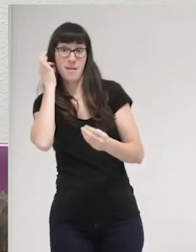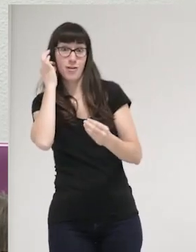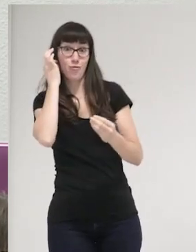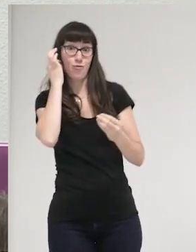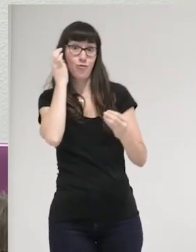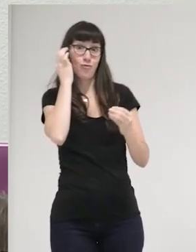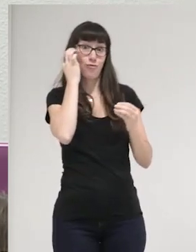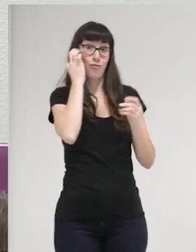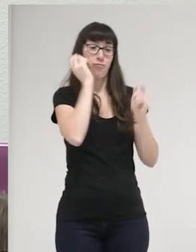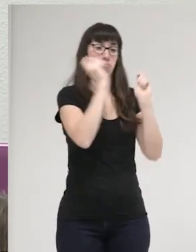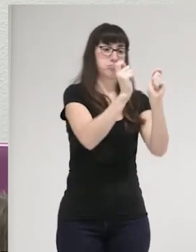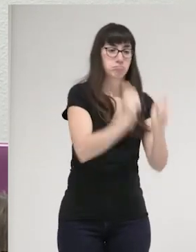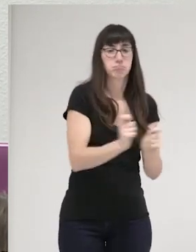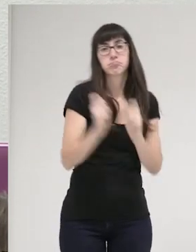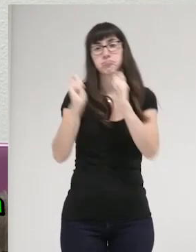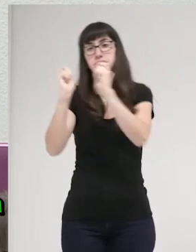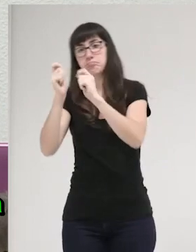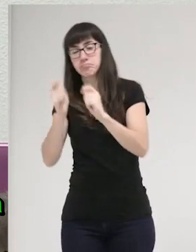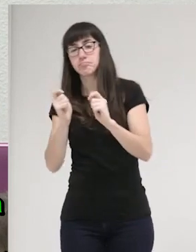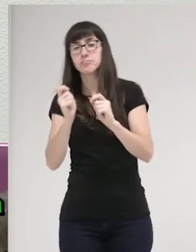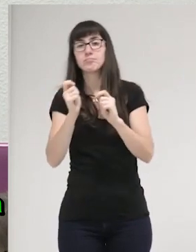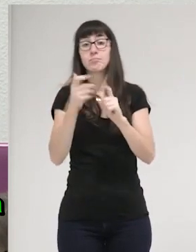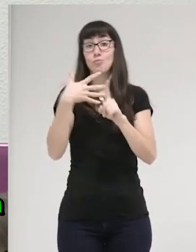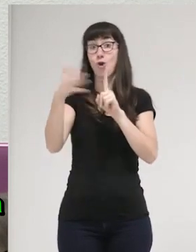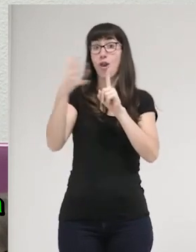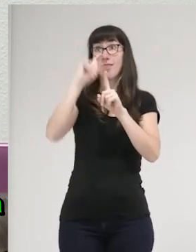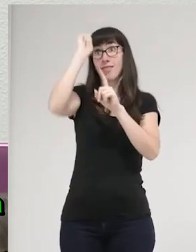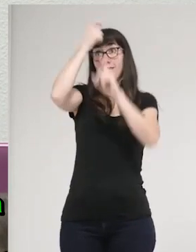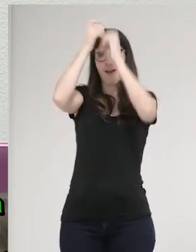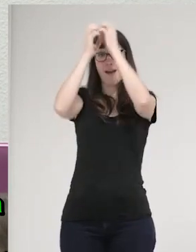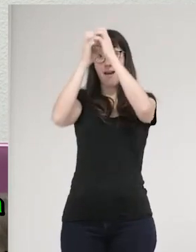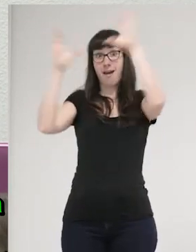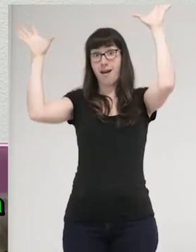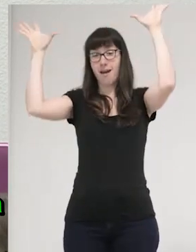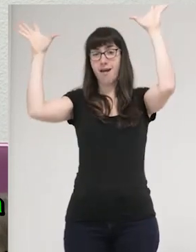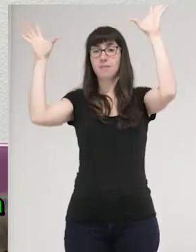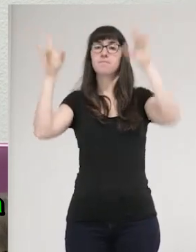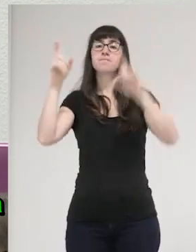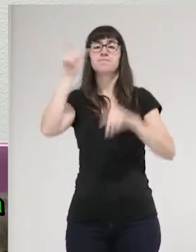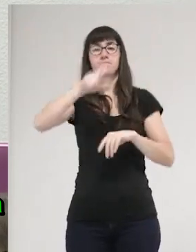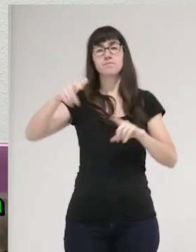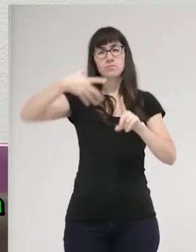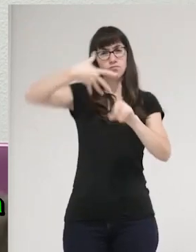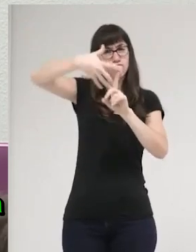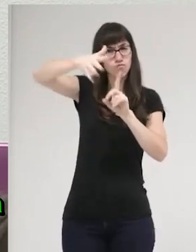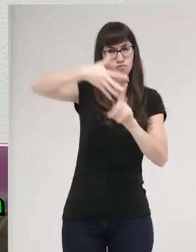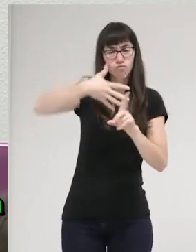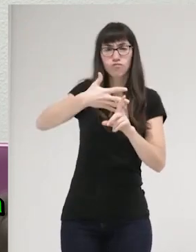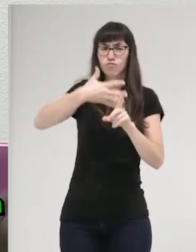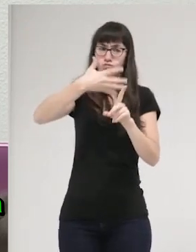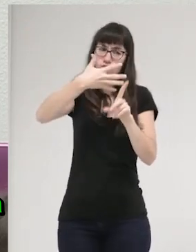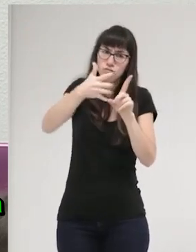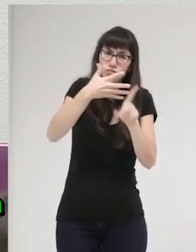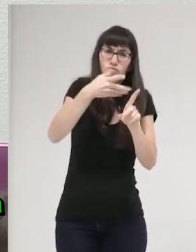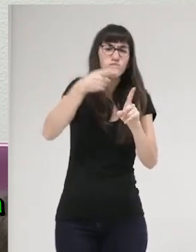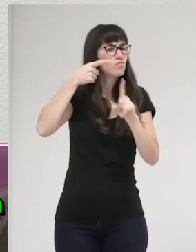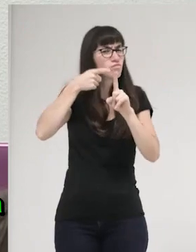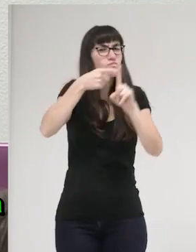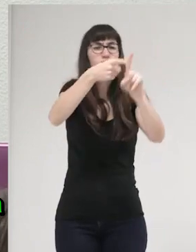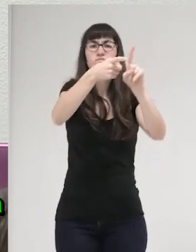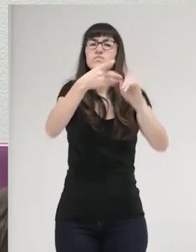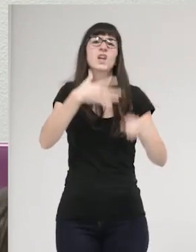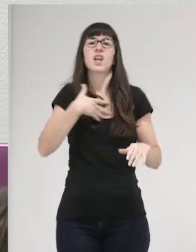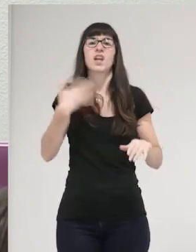conceptualizándose la violencia como que los agresores ejercen violencia con el único fin de la